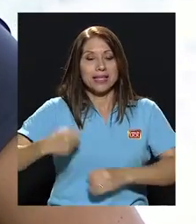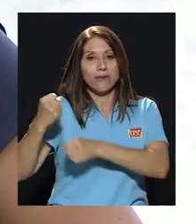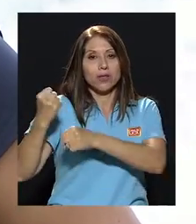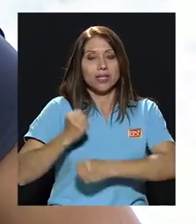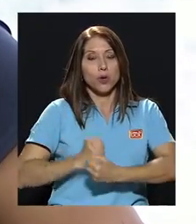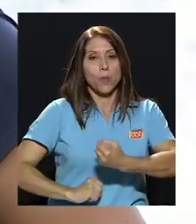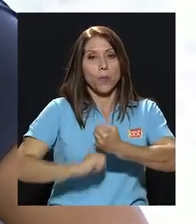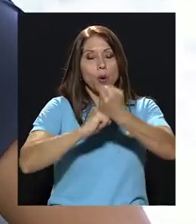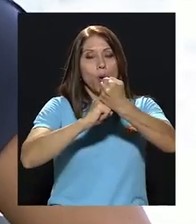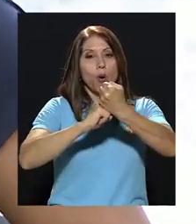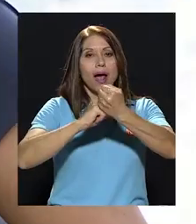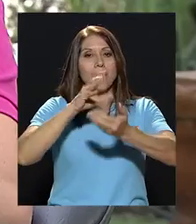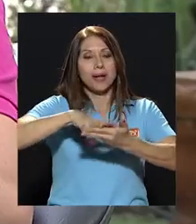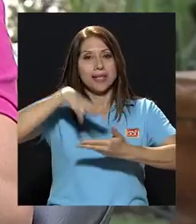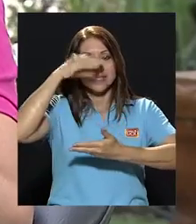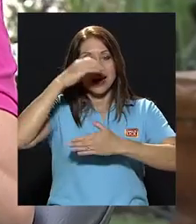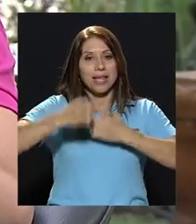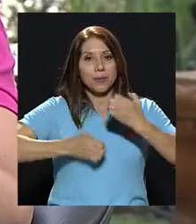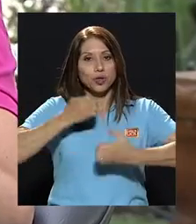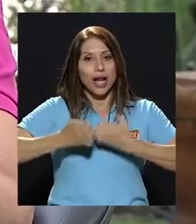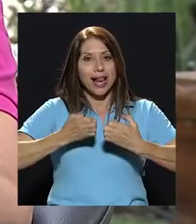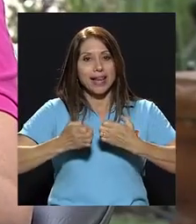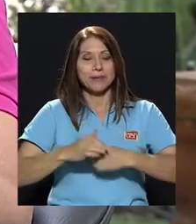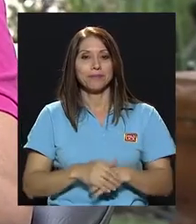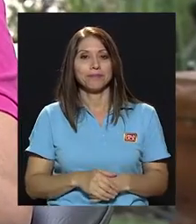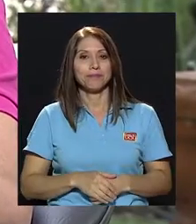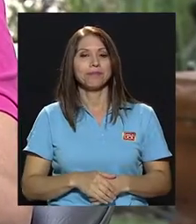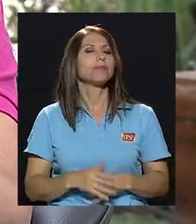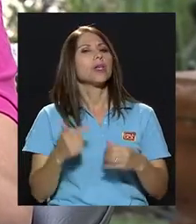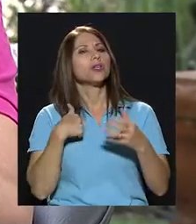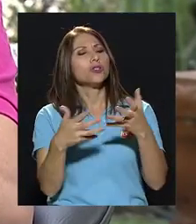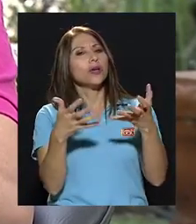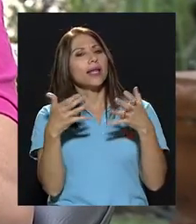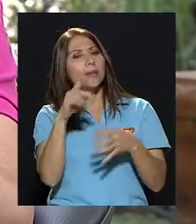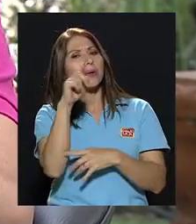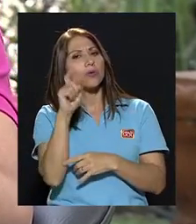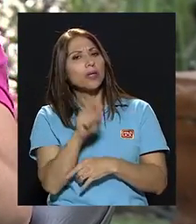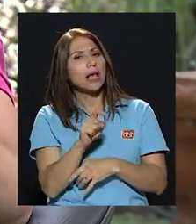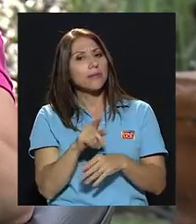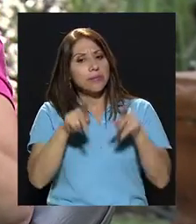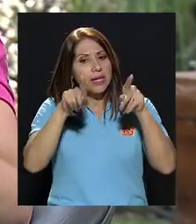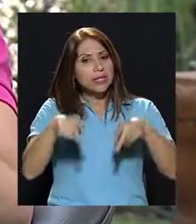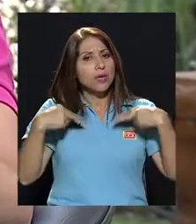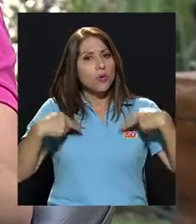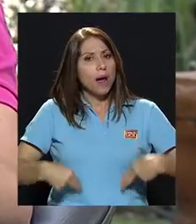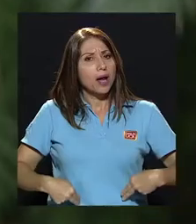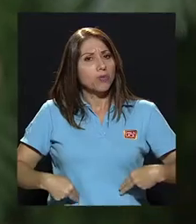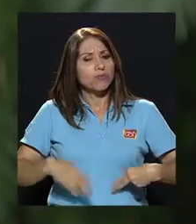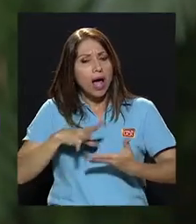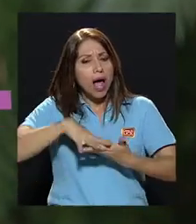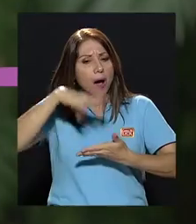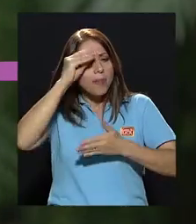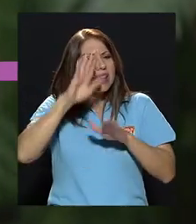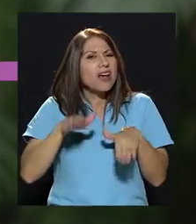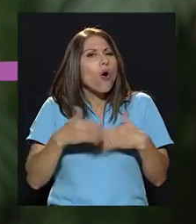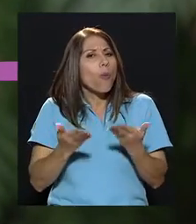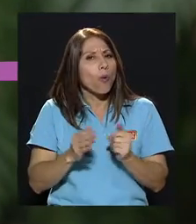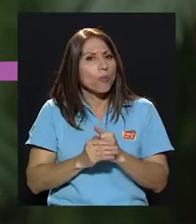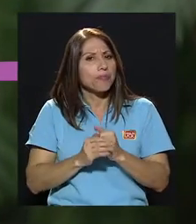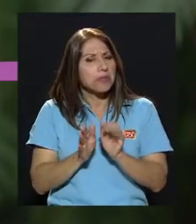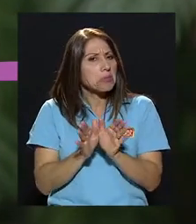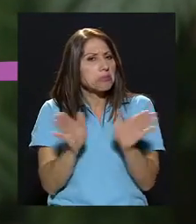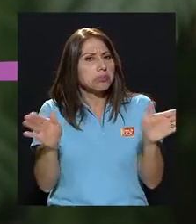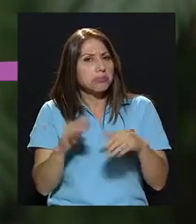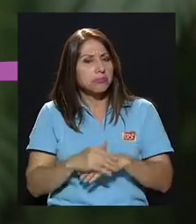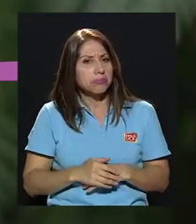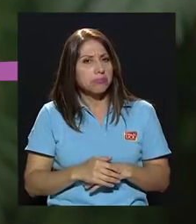Aprendizaje Emocional. Karina, yo quería preguntarle, en términos generales, ¿cómo es que aprende el ser humano? Podríamos